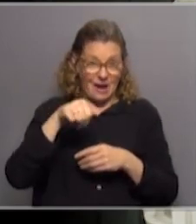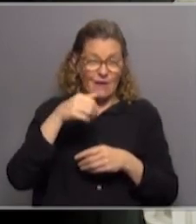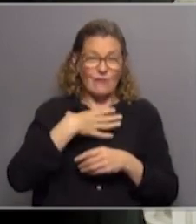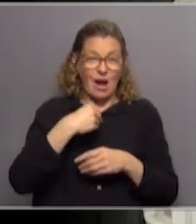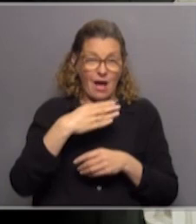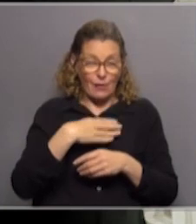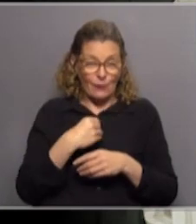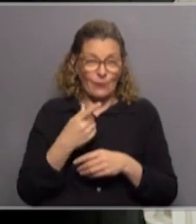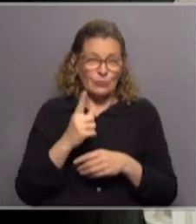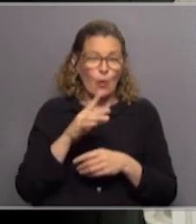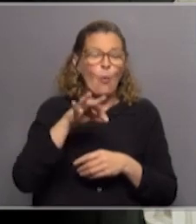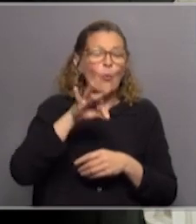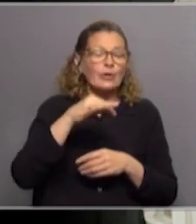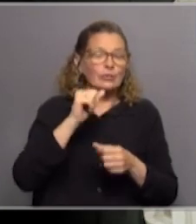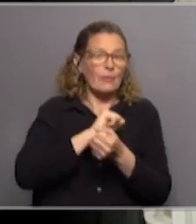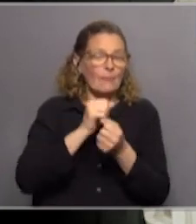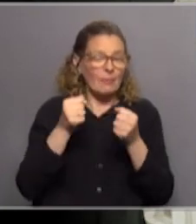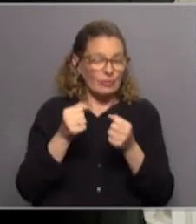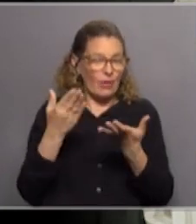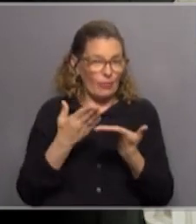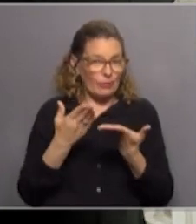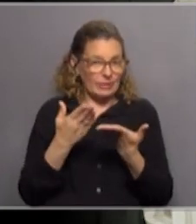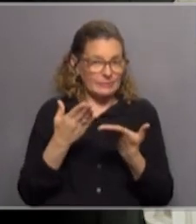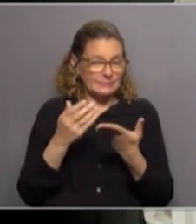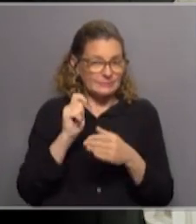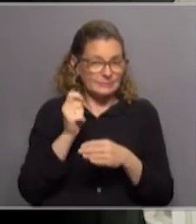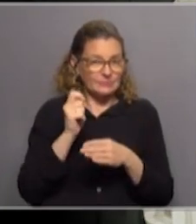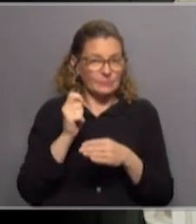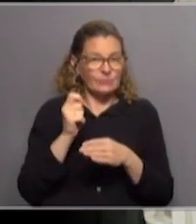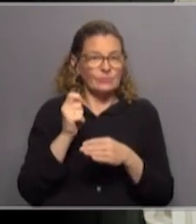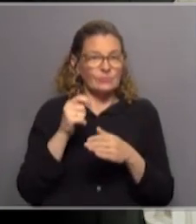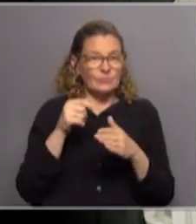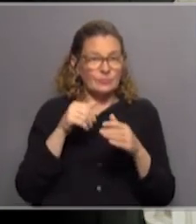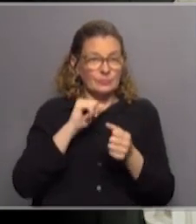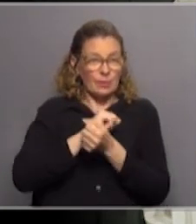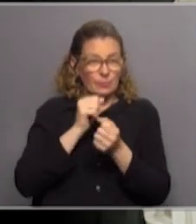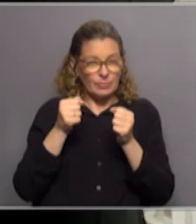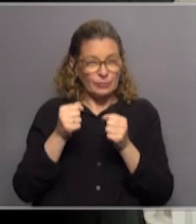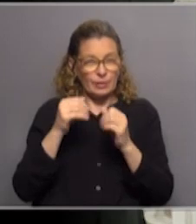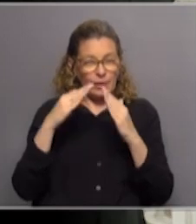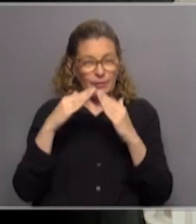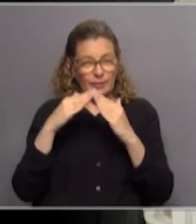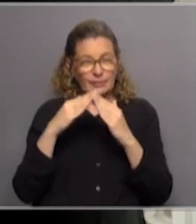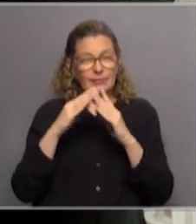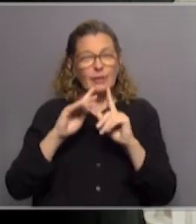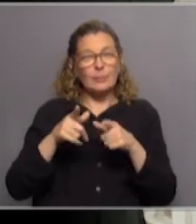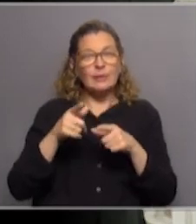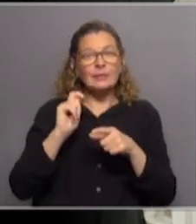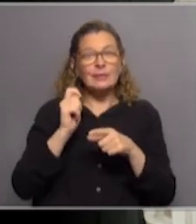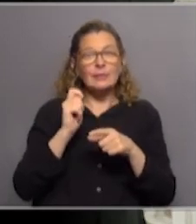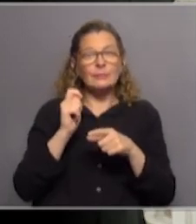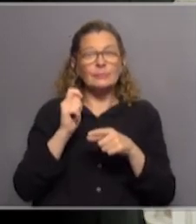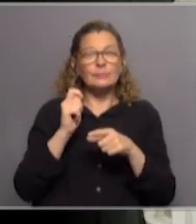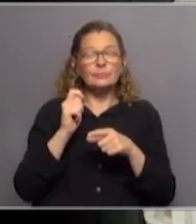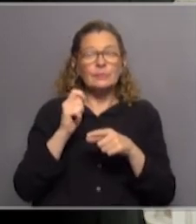únicamente los que están presos ahora quienes irían a prisión de misilera, sino también quienes sean quizás